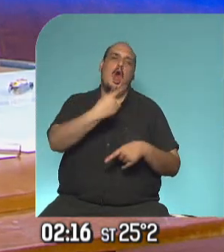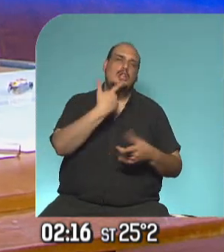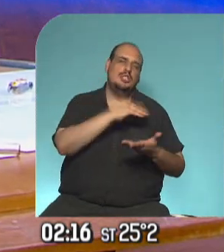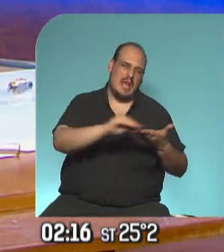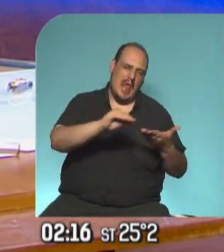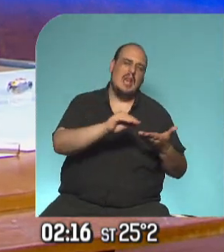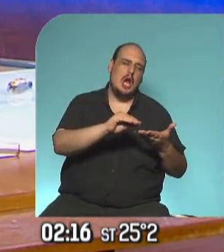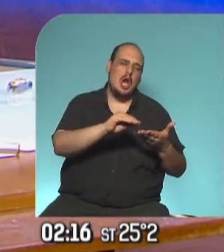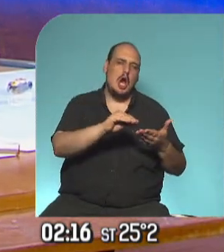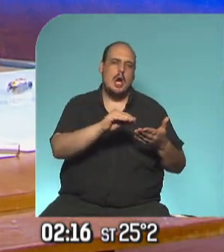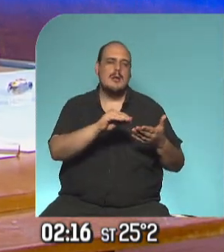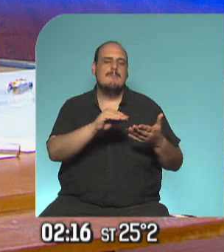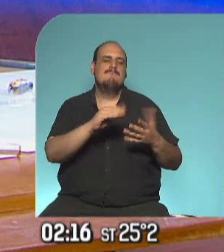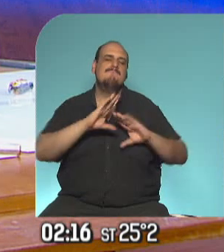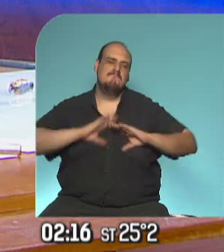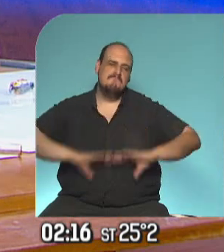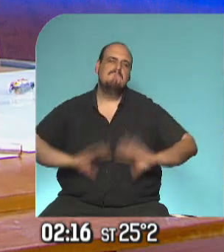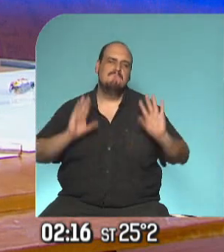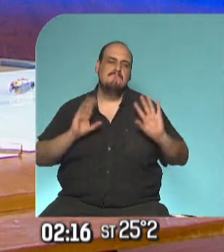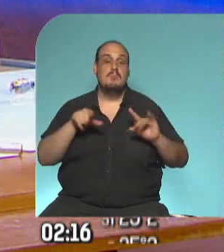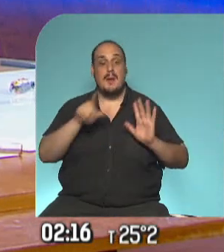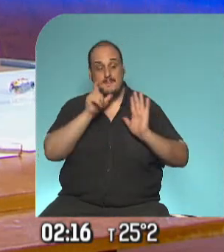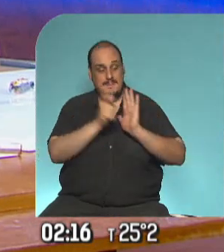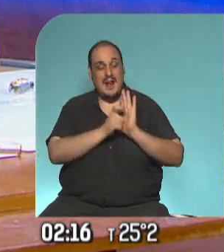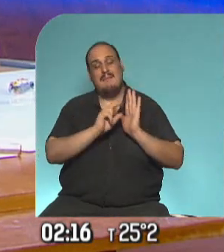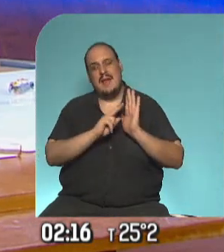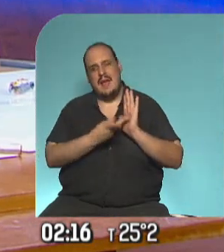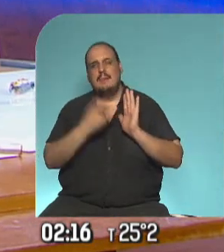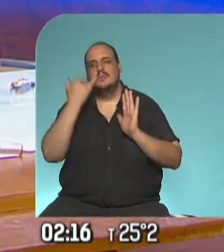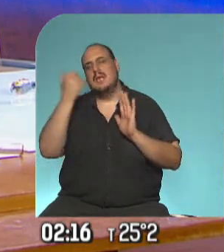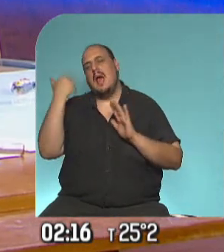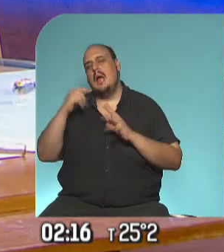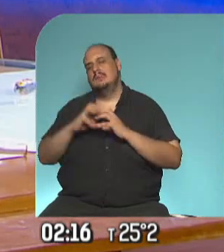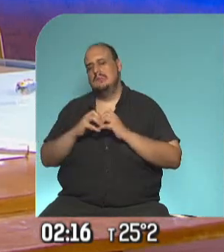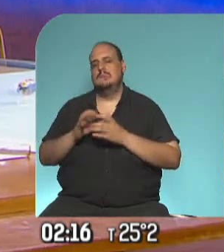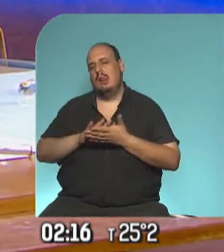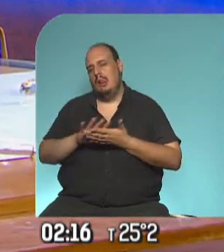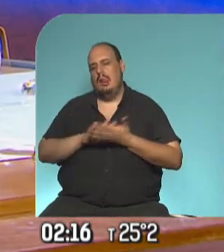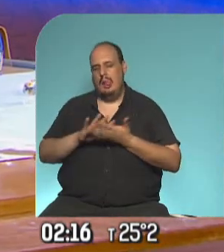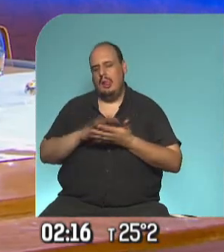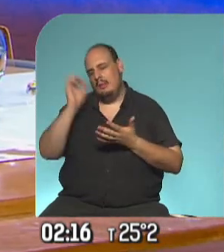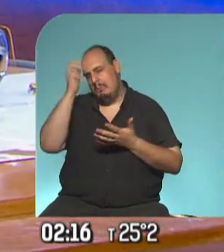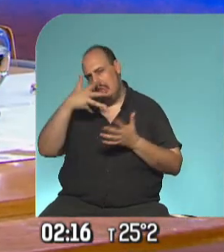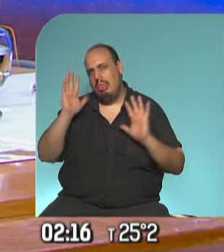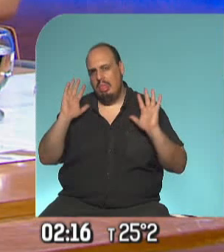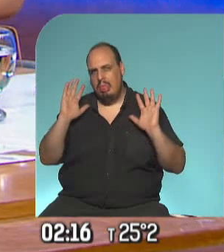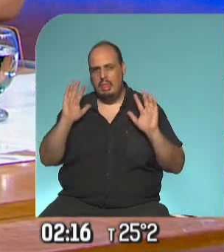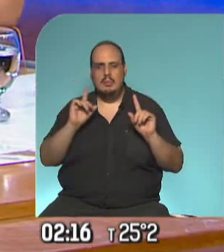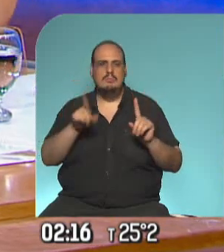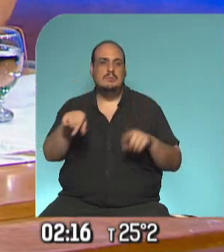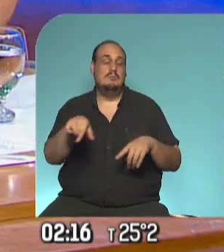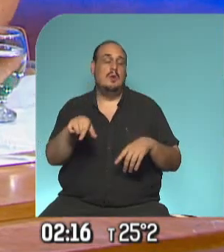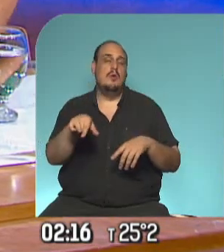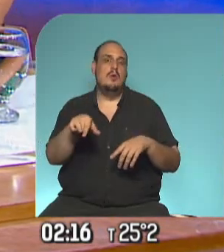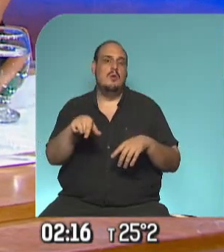justamente que en ese cambio porque era algo que estaba consensuado charlado previamente al obtener la aprobación